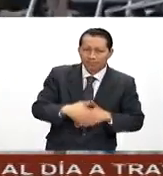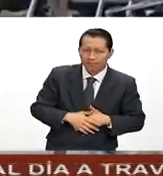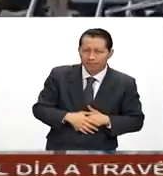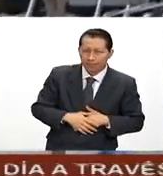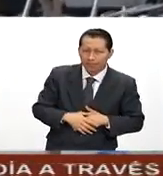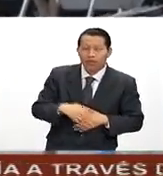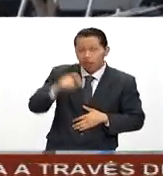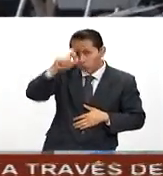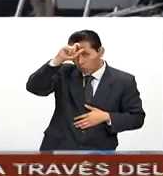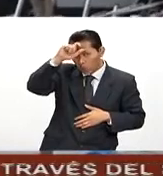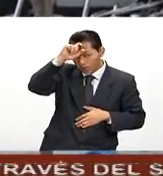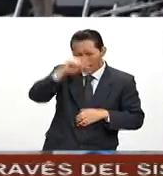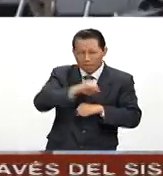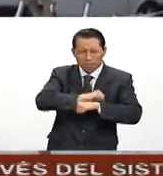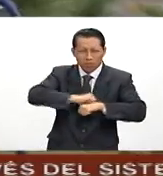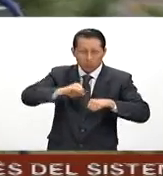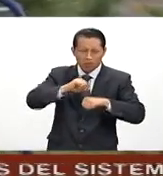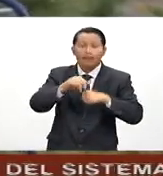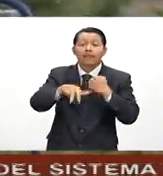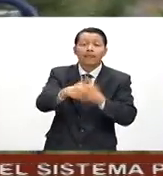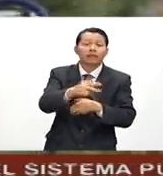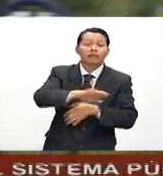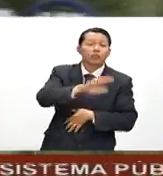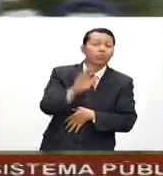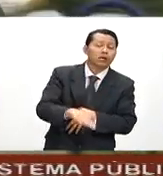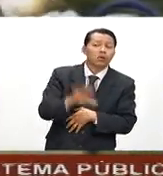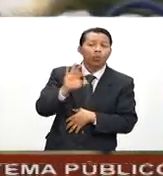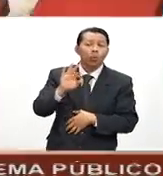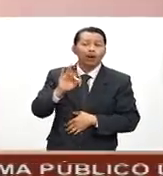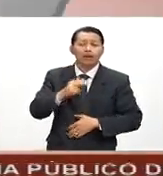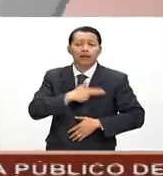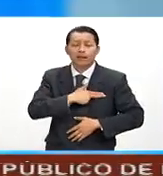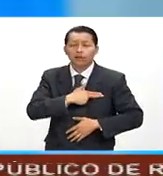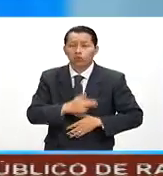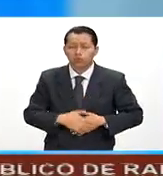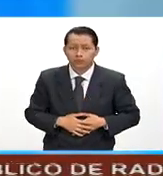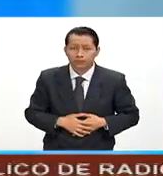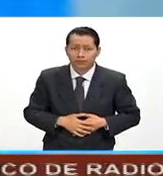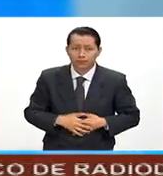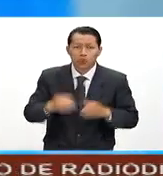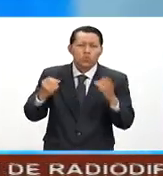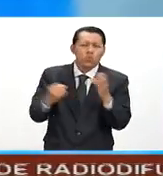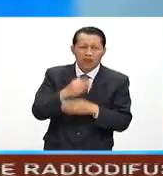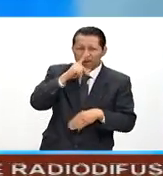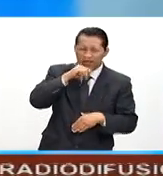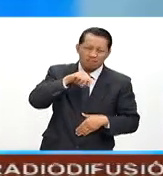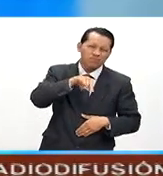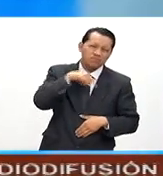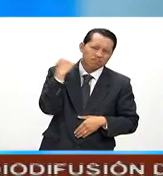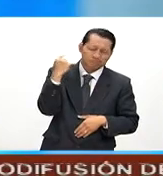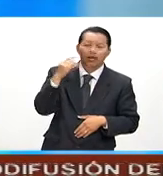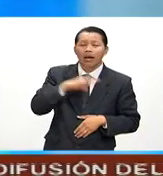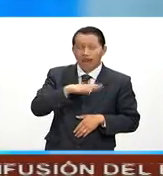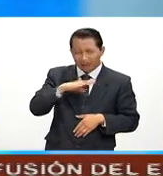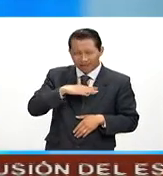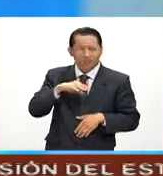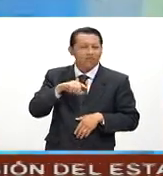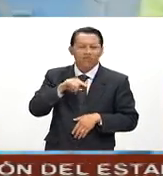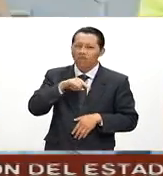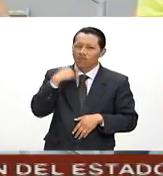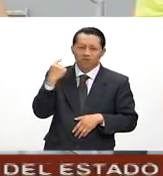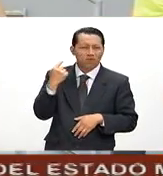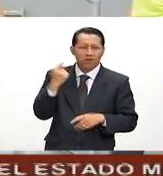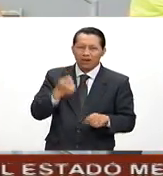Atentados en Turquía dejan al menos 13 muertos y 40 heridos. Nuevo fracaso en el fútbol mexicano. Quedan fuera